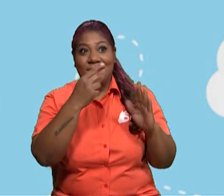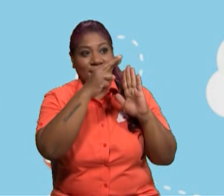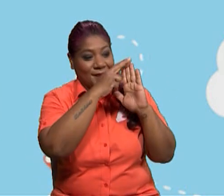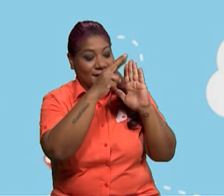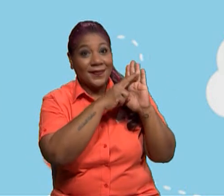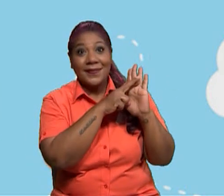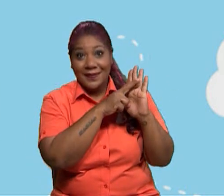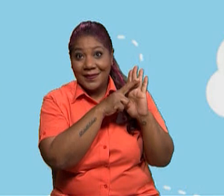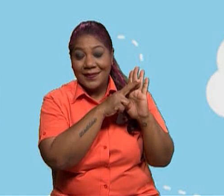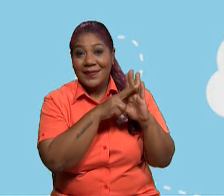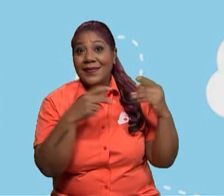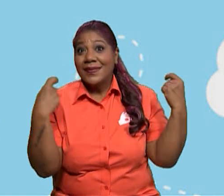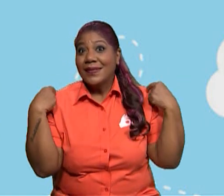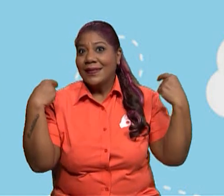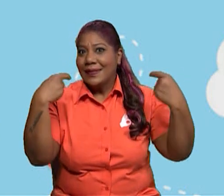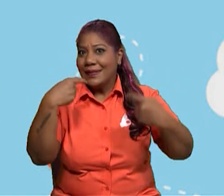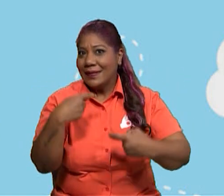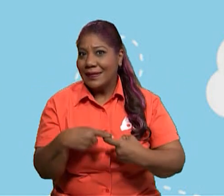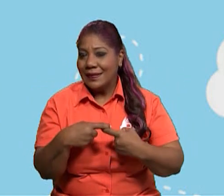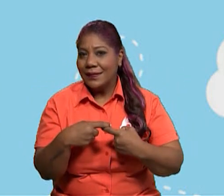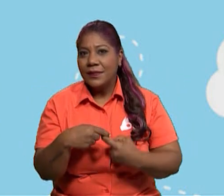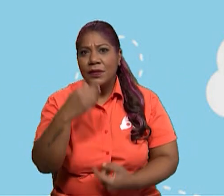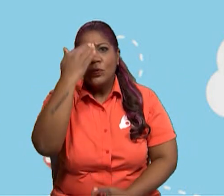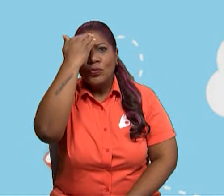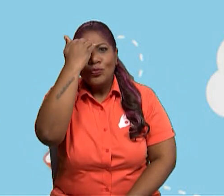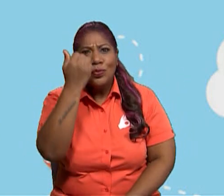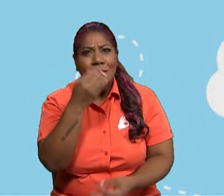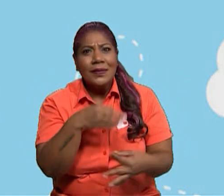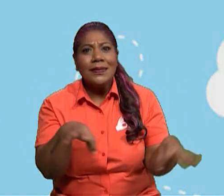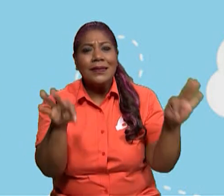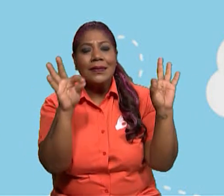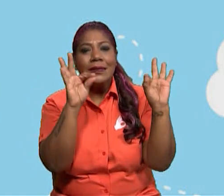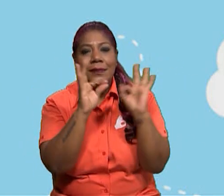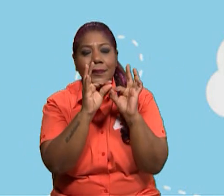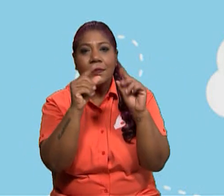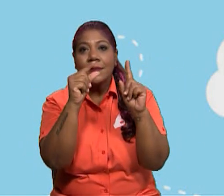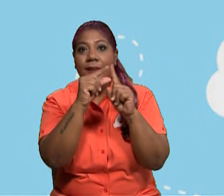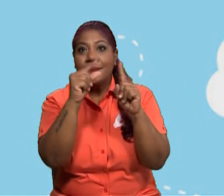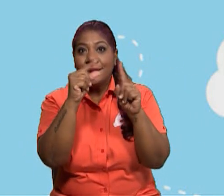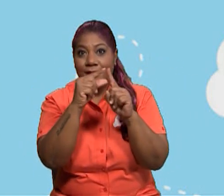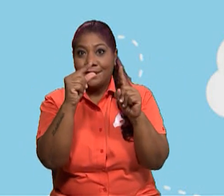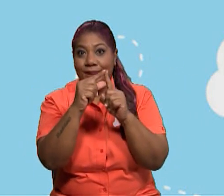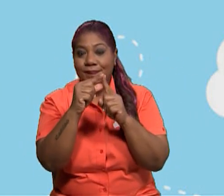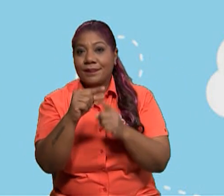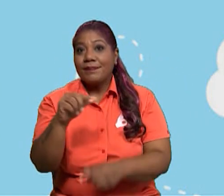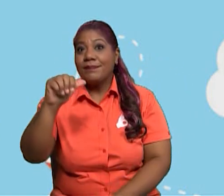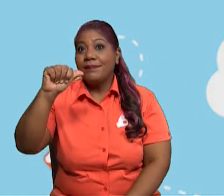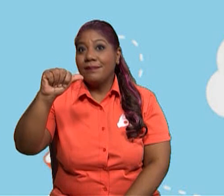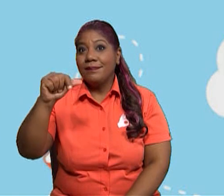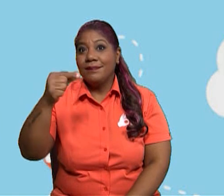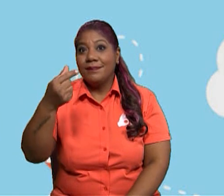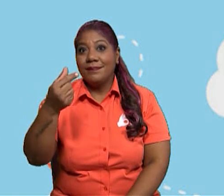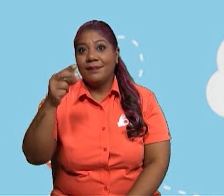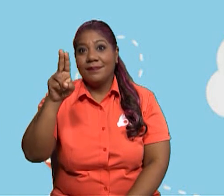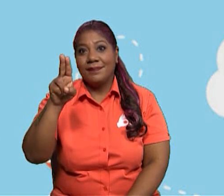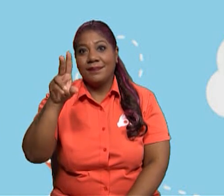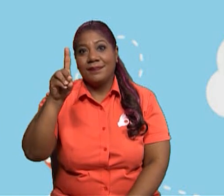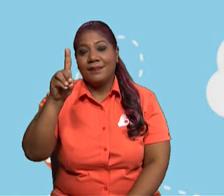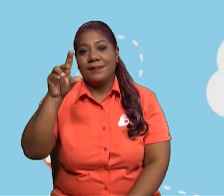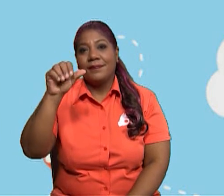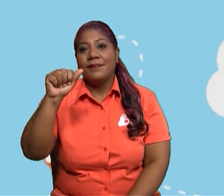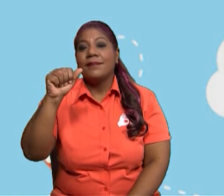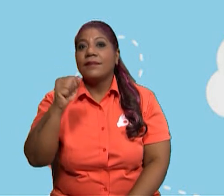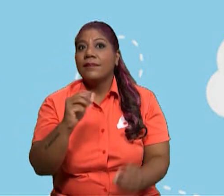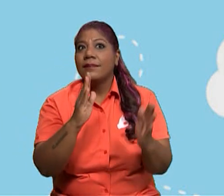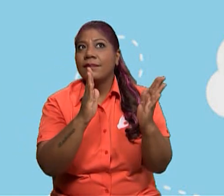reglas ortográficas que se encuentran en el recuadro de las palabras agudas. Las palabras agudas son aquellas que tienen el